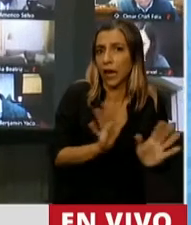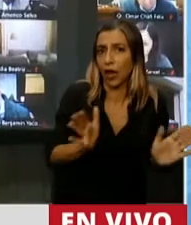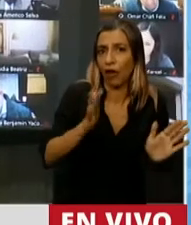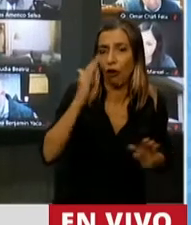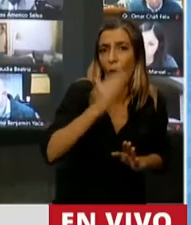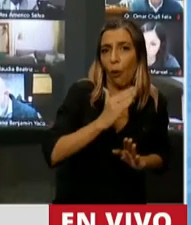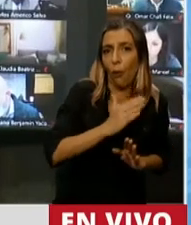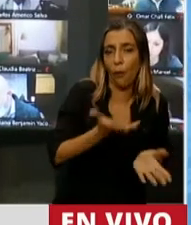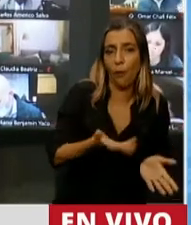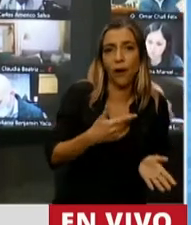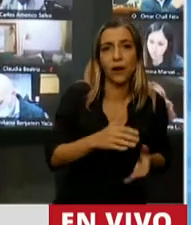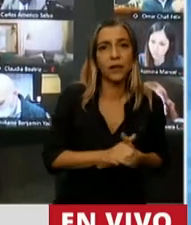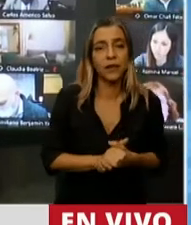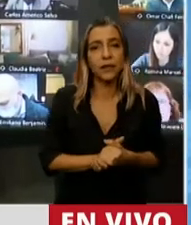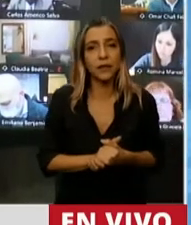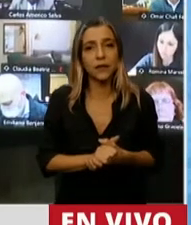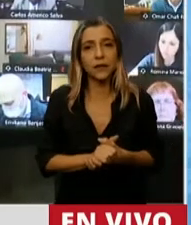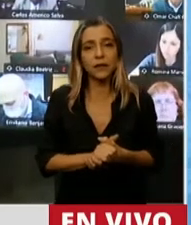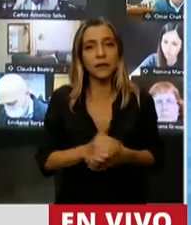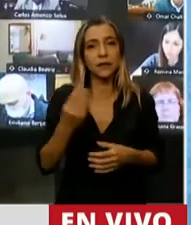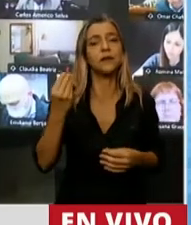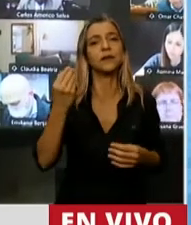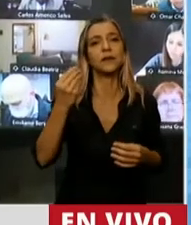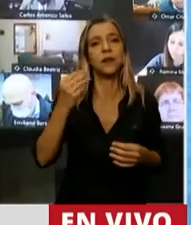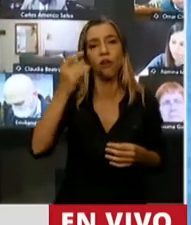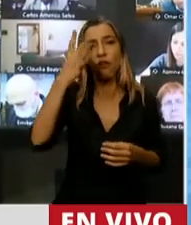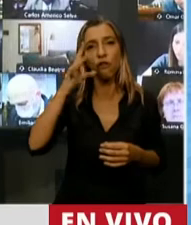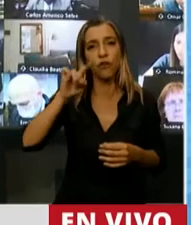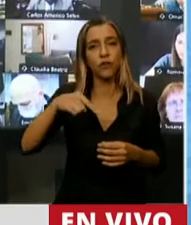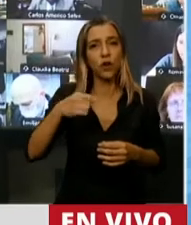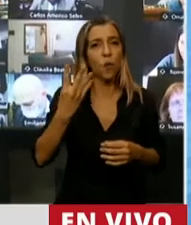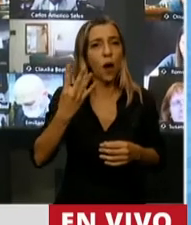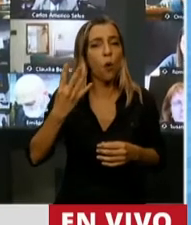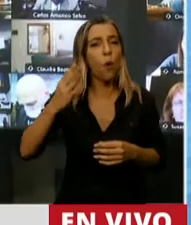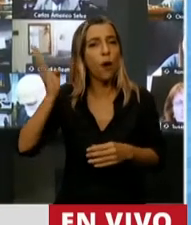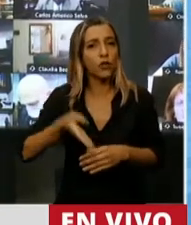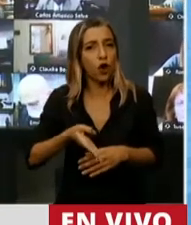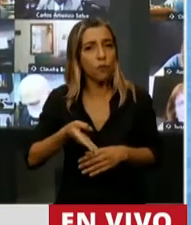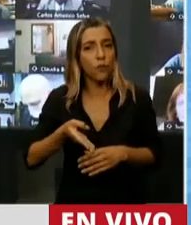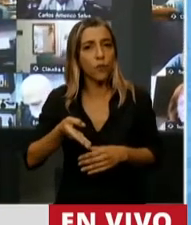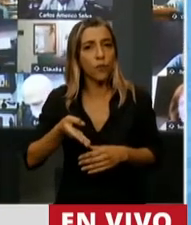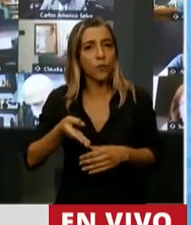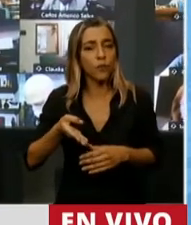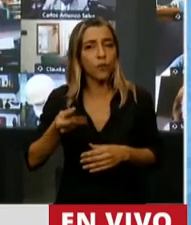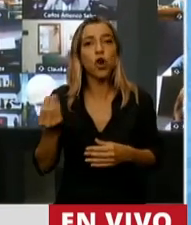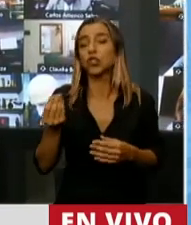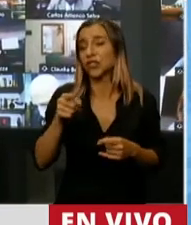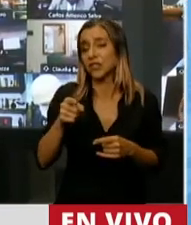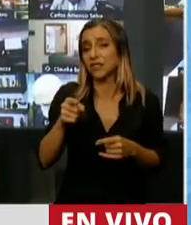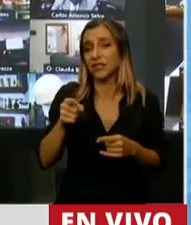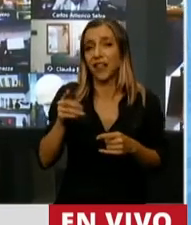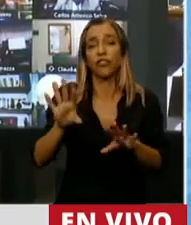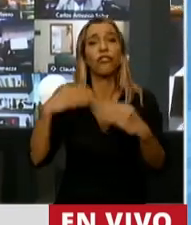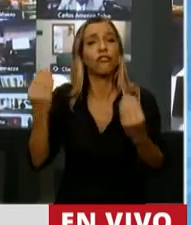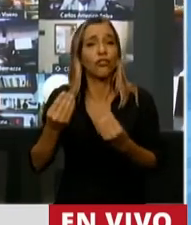empezando de atrás, es Perú, que está con el 12,4% de crecimiento previsto, o con un mal indicador para Perú